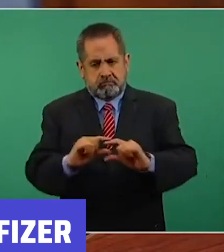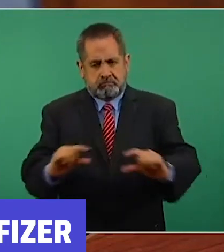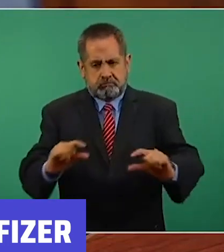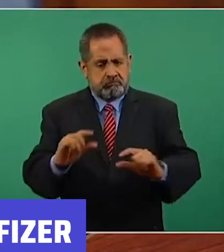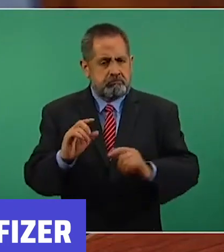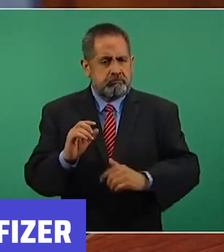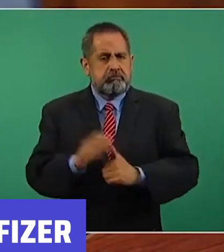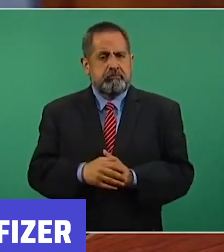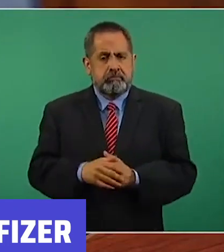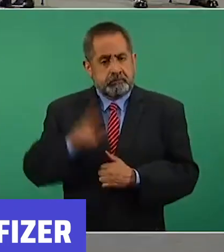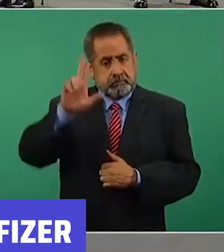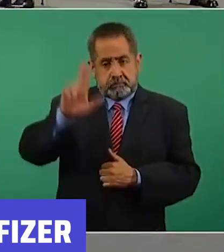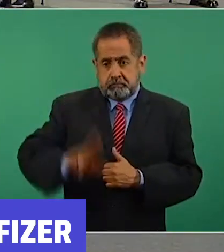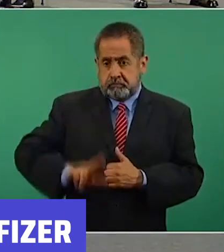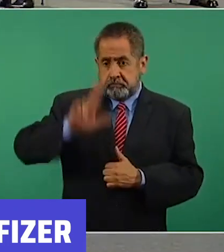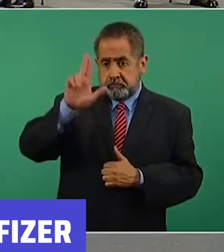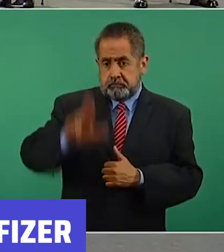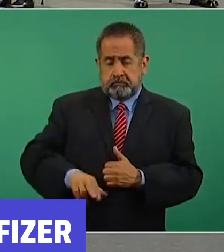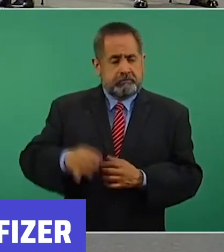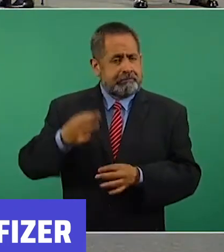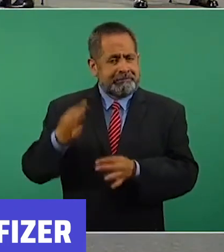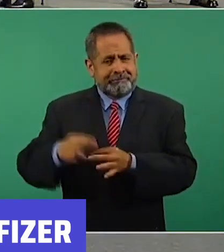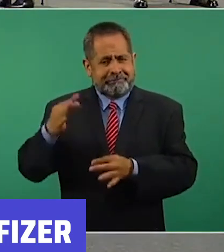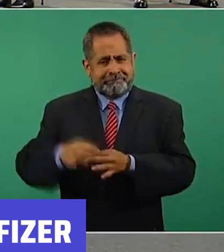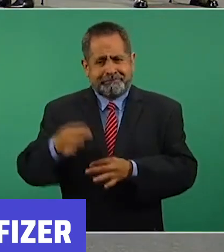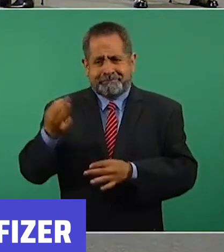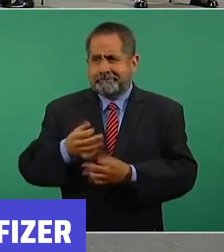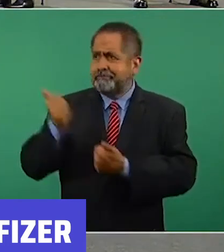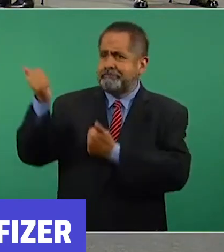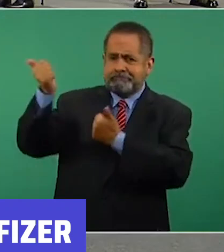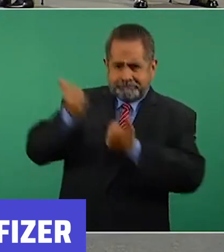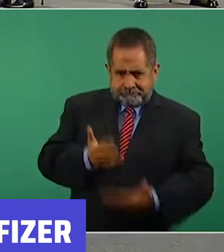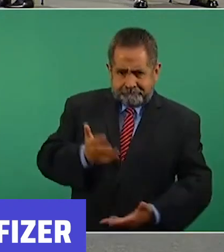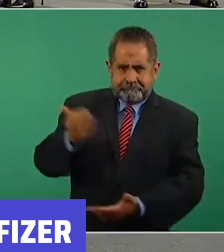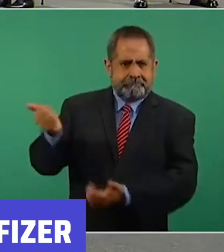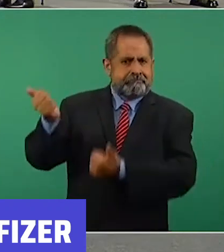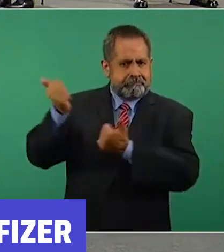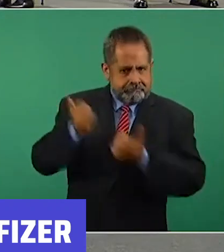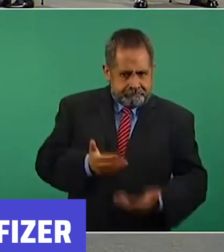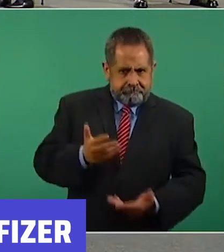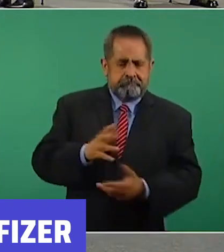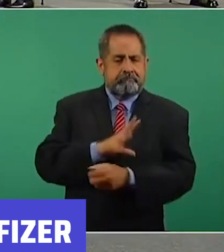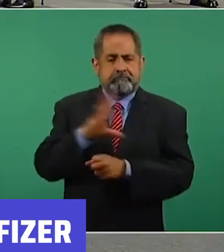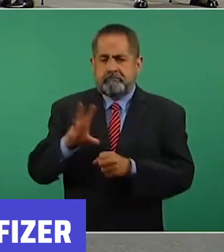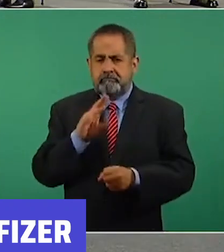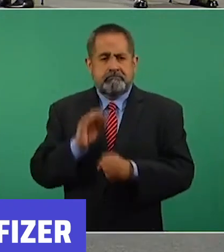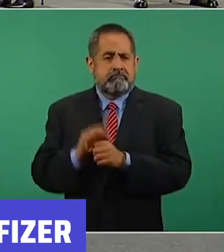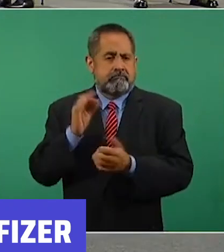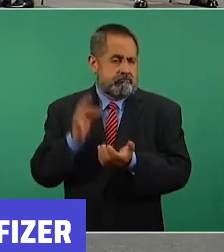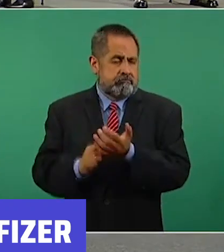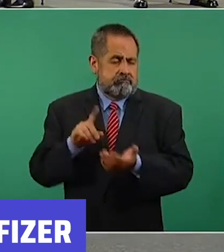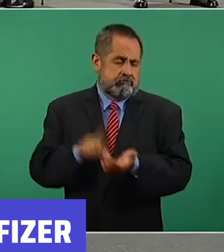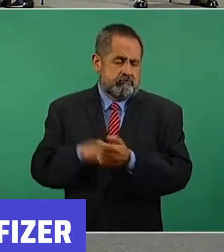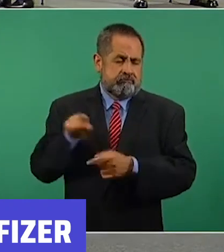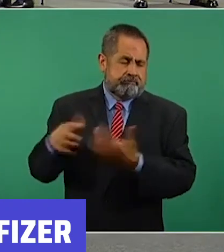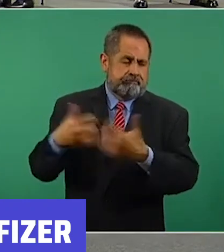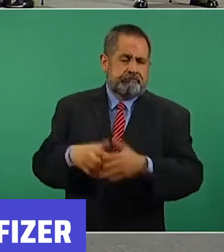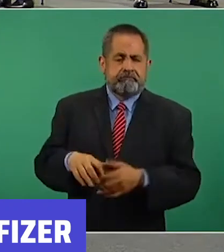Todos los martes llegan vacunas de esta